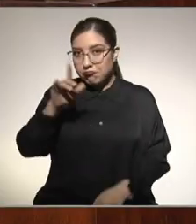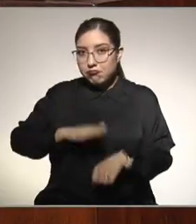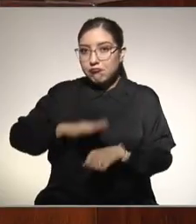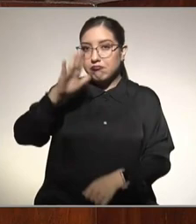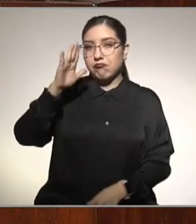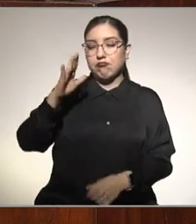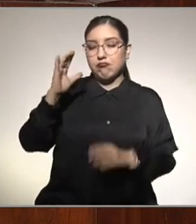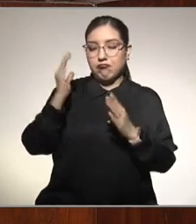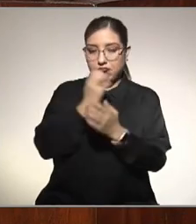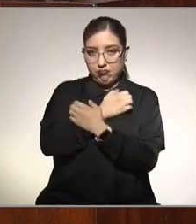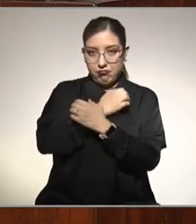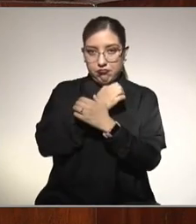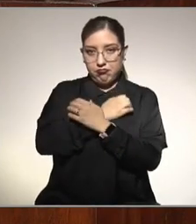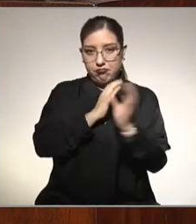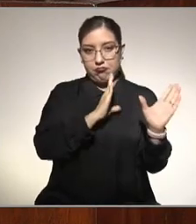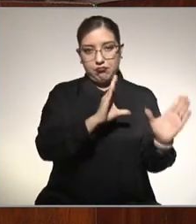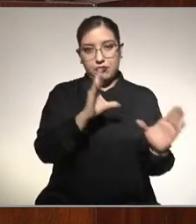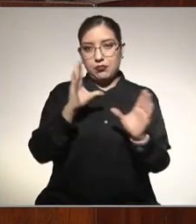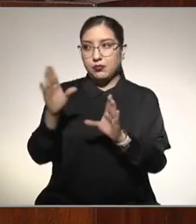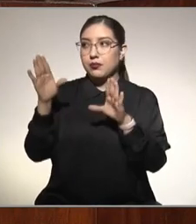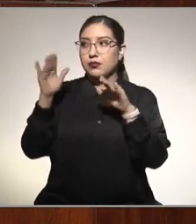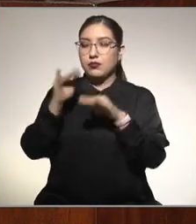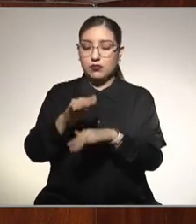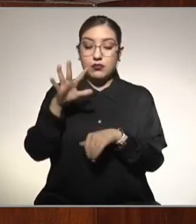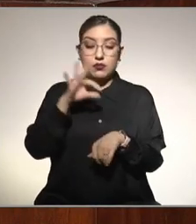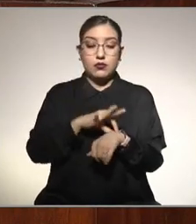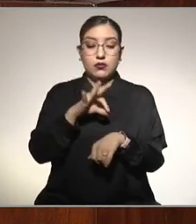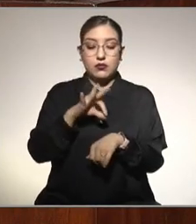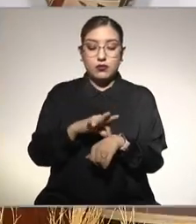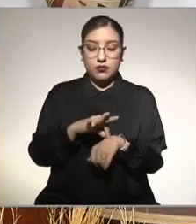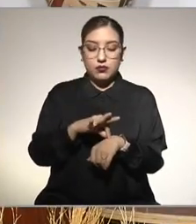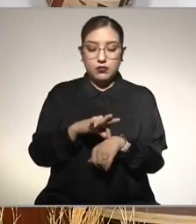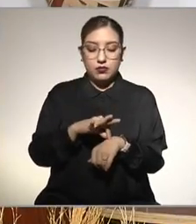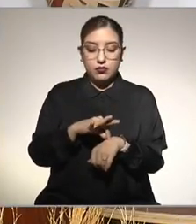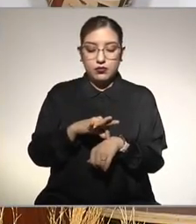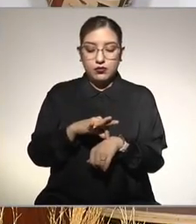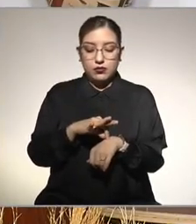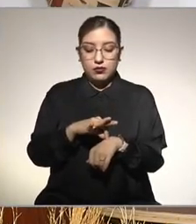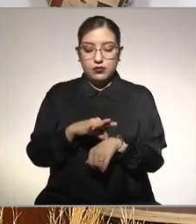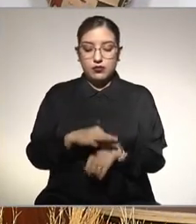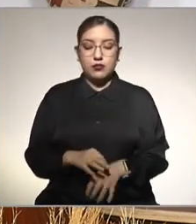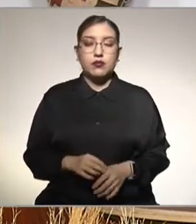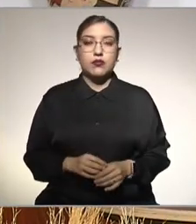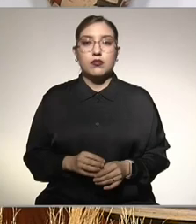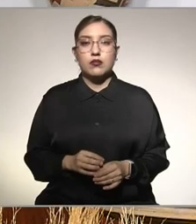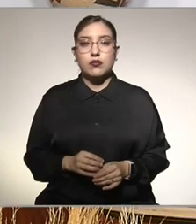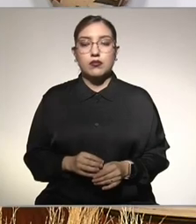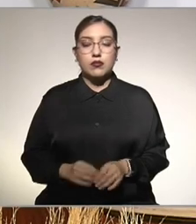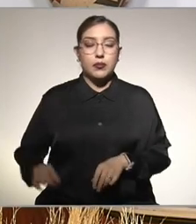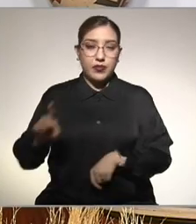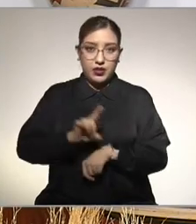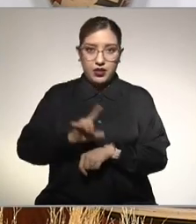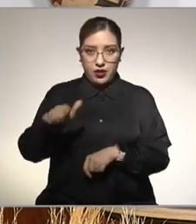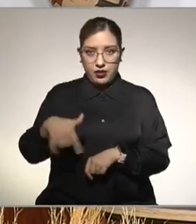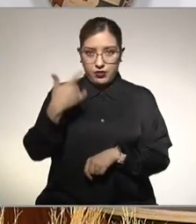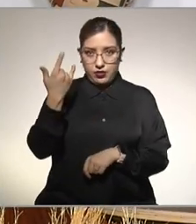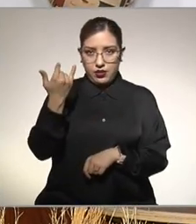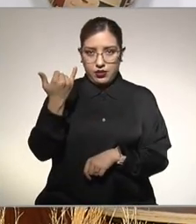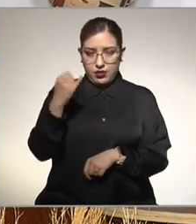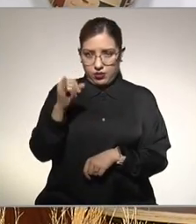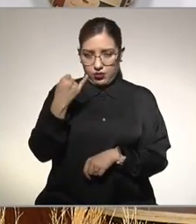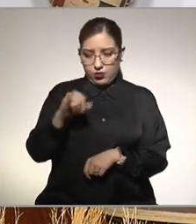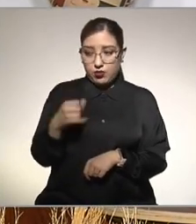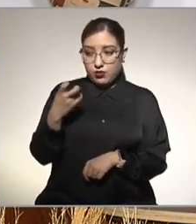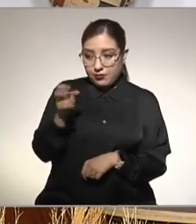para los médicos de primer contacto. Se ha dedicado el día 12 de junio a conmemorar o a reconocer que